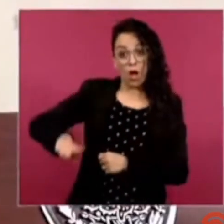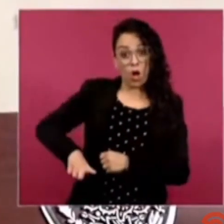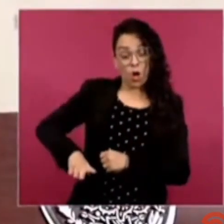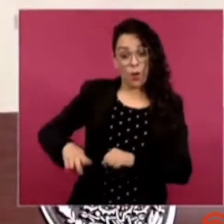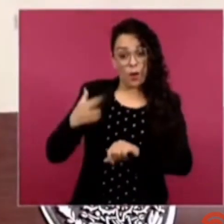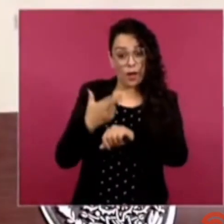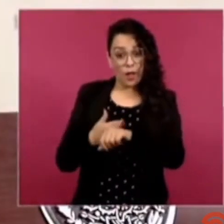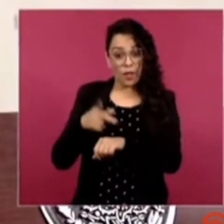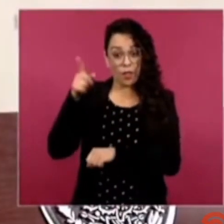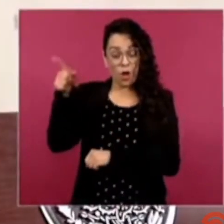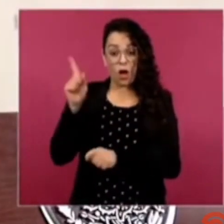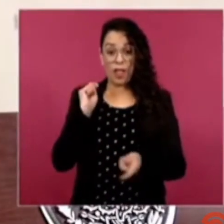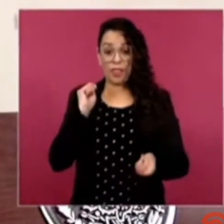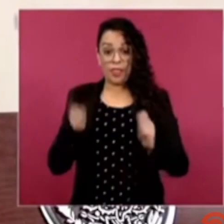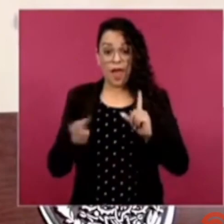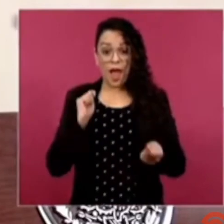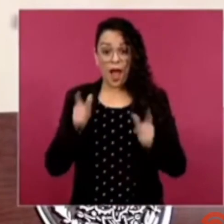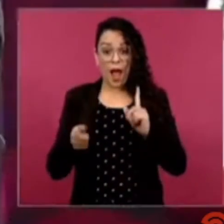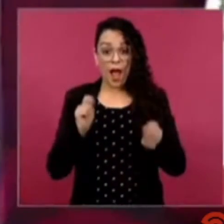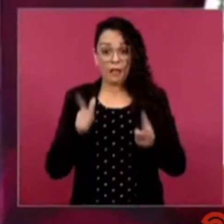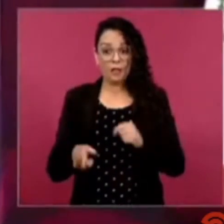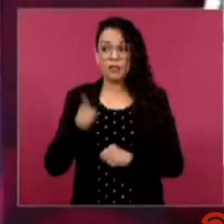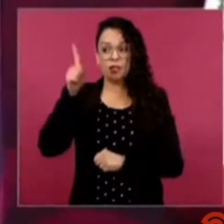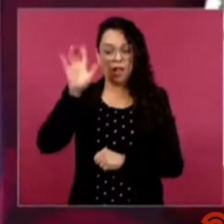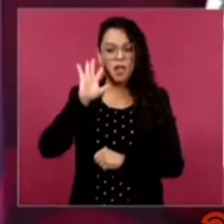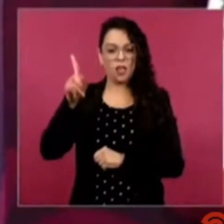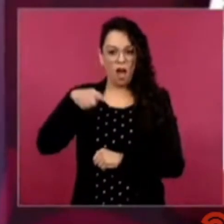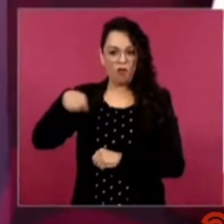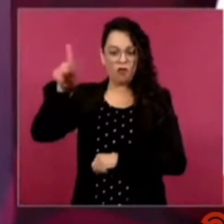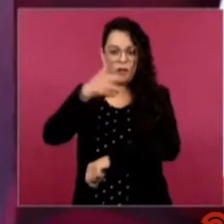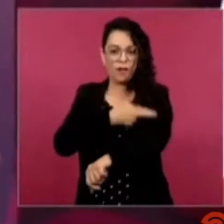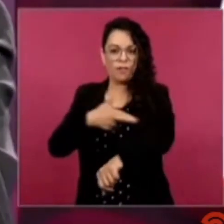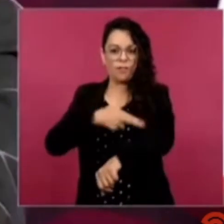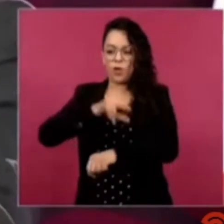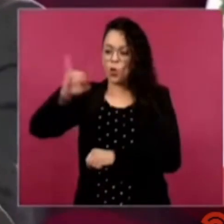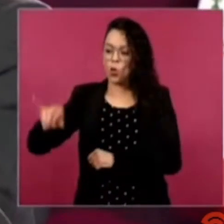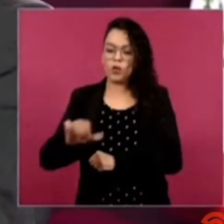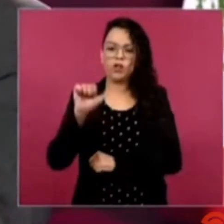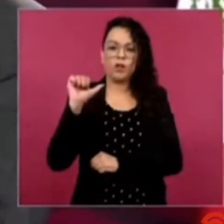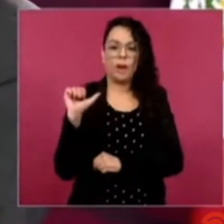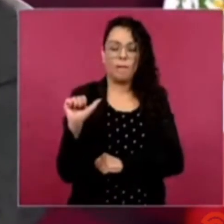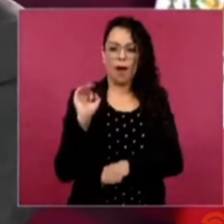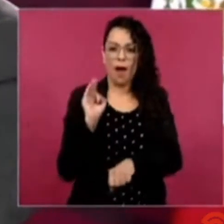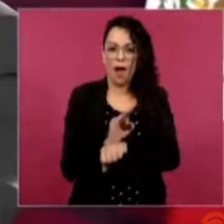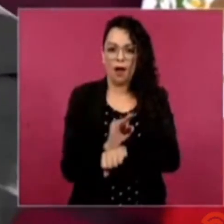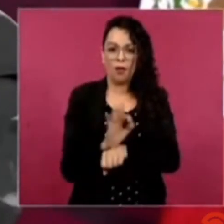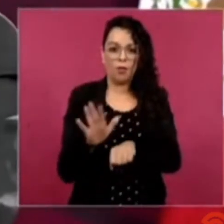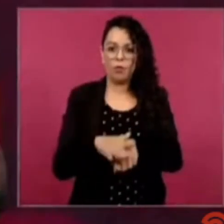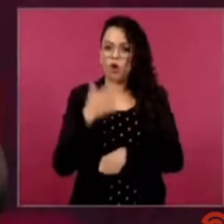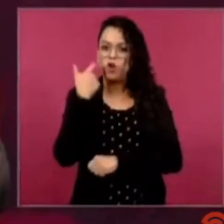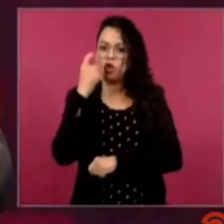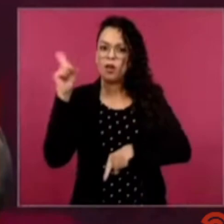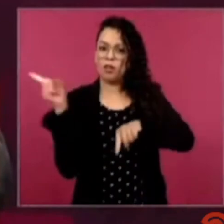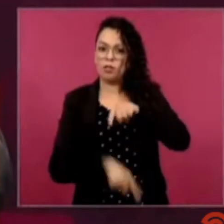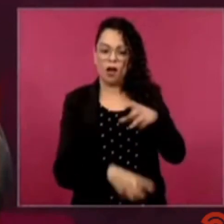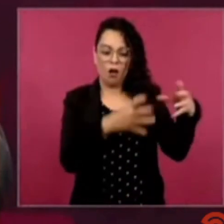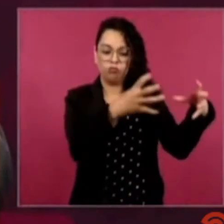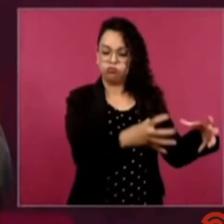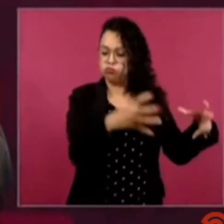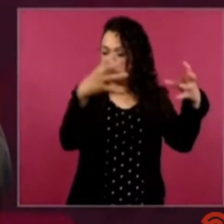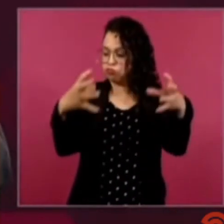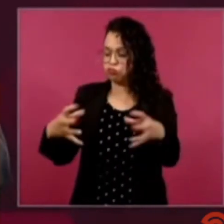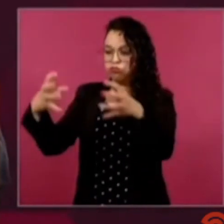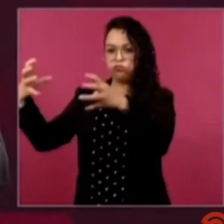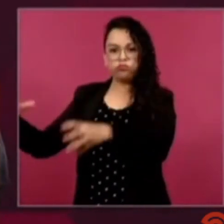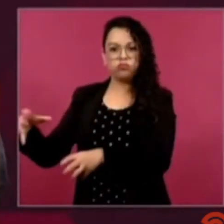las boyas, se lo ordenaron, pero acudió a una instancia judicial